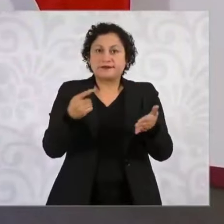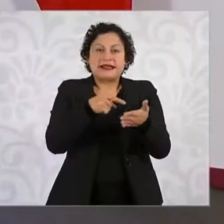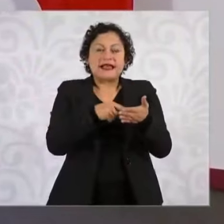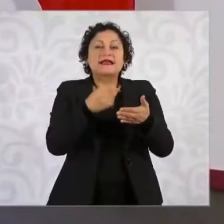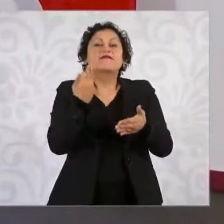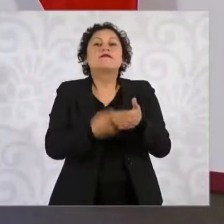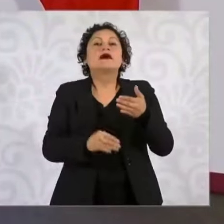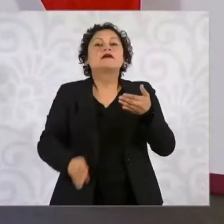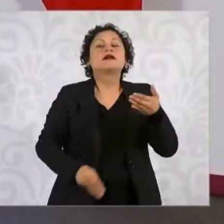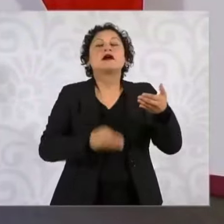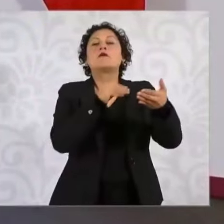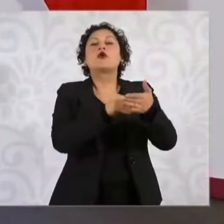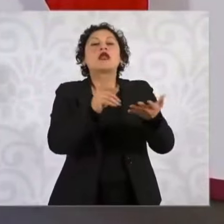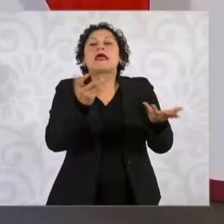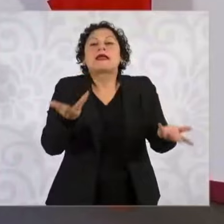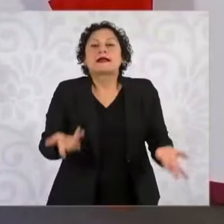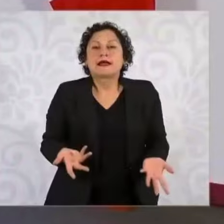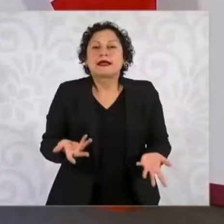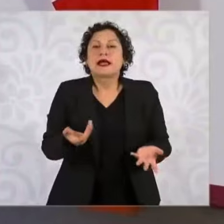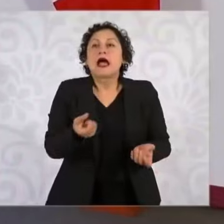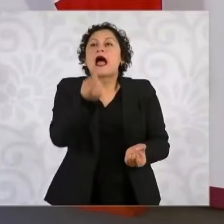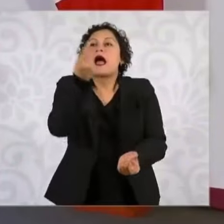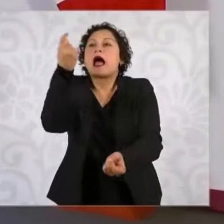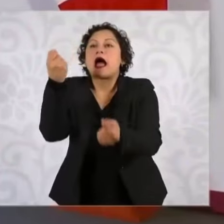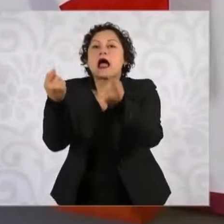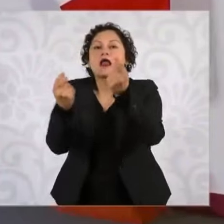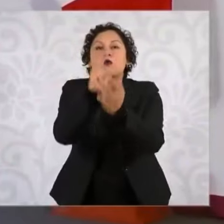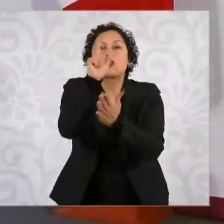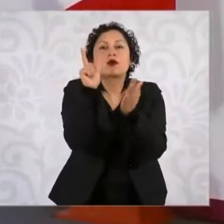casos de reformas al Poder Judicial. No, no lo dice.